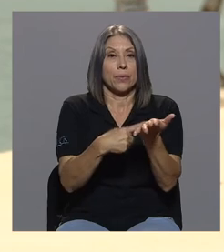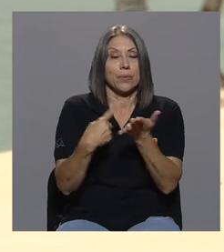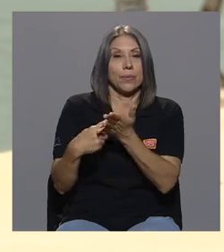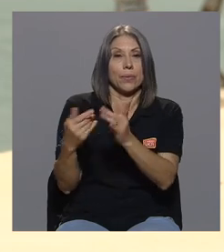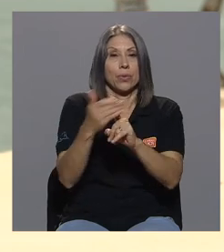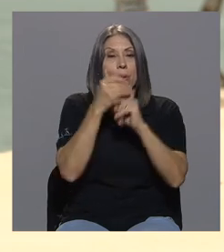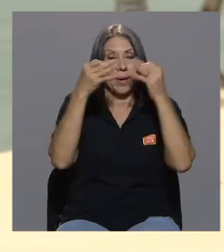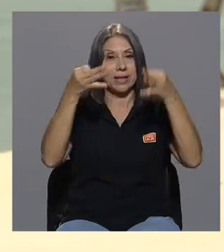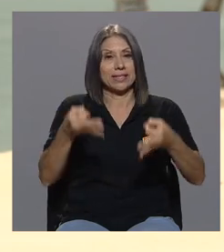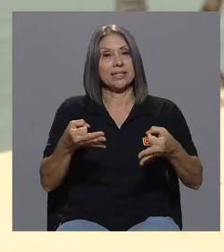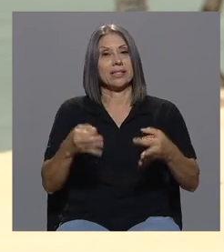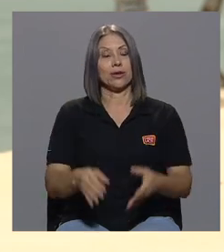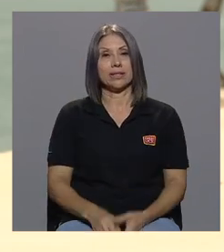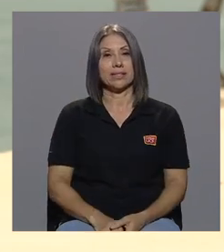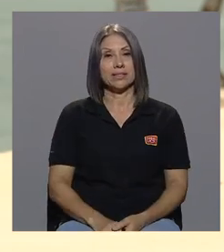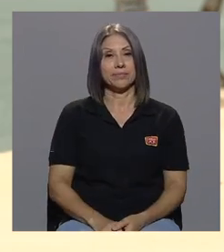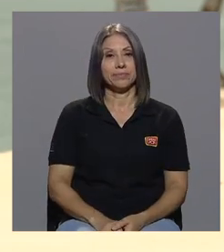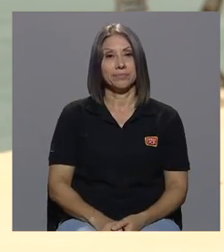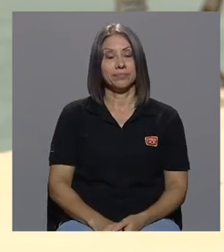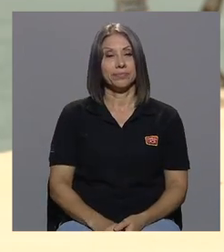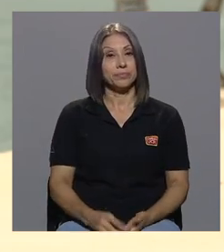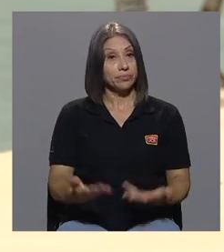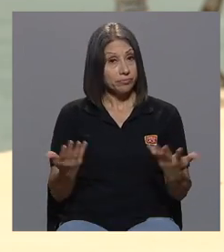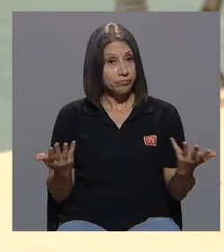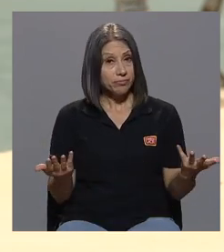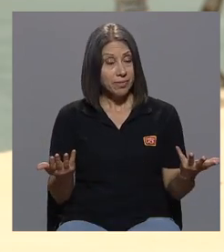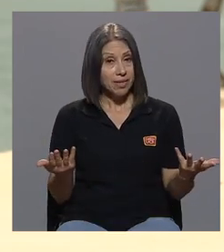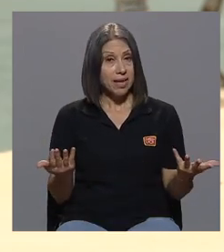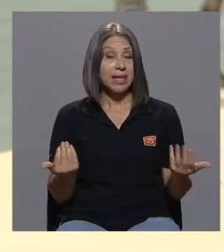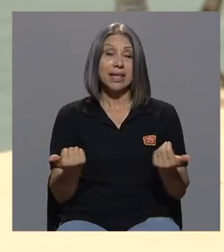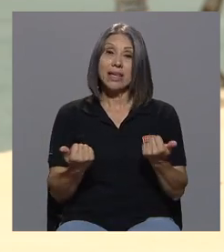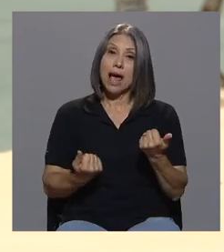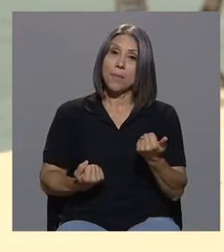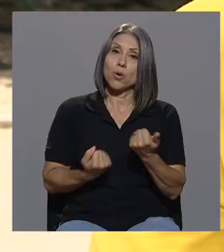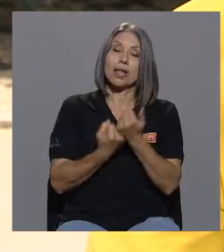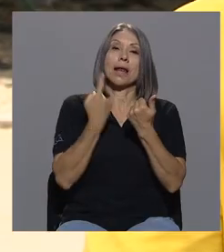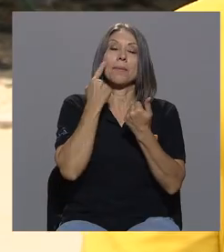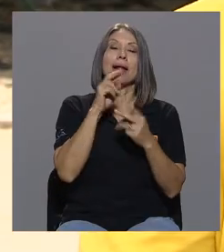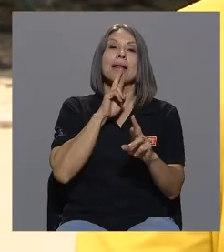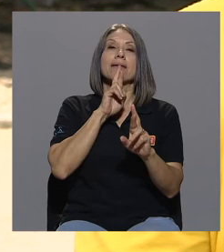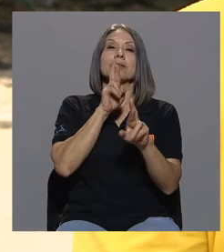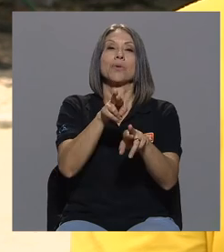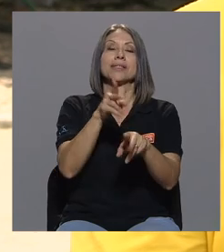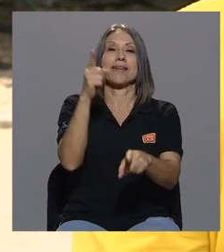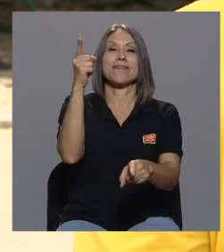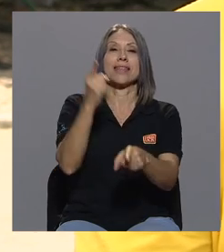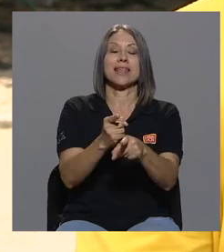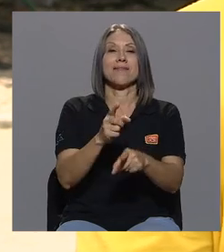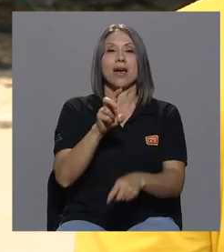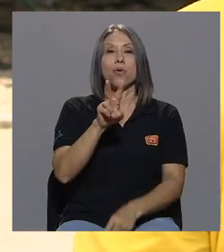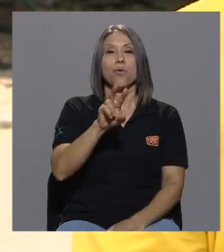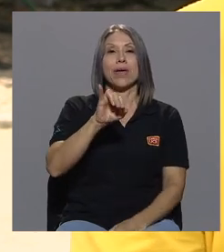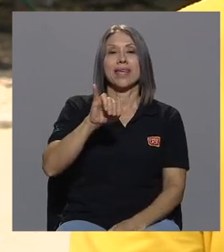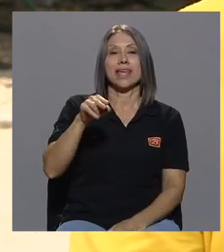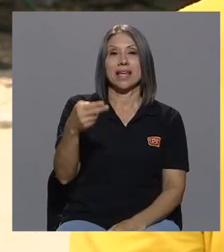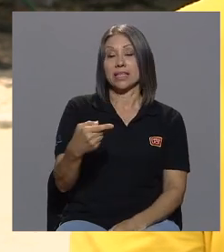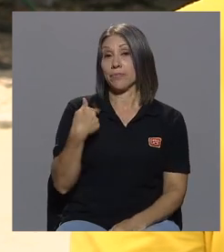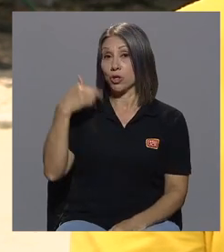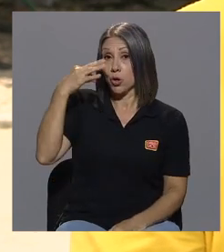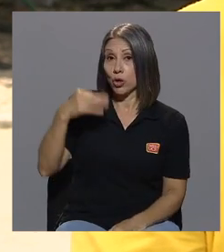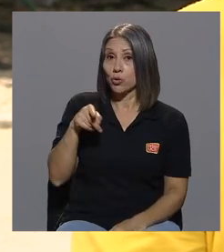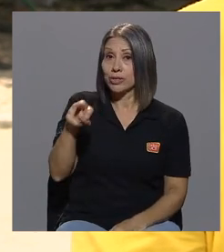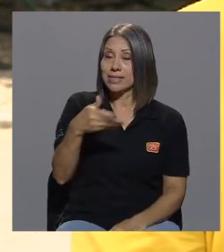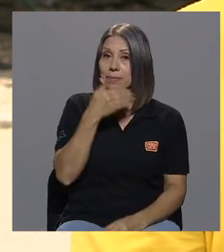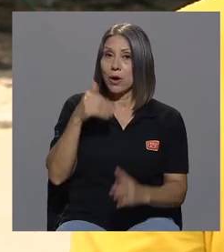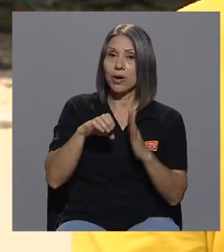decisiones y aportar en la respuesta efectiva del VIH creo que usted es el mejor ejemplo de eso y le agradezco mucho